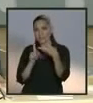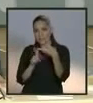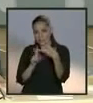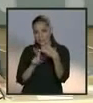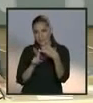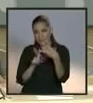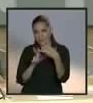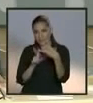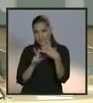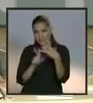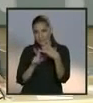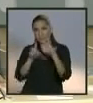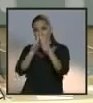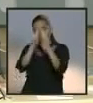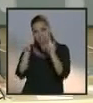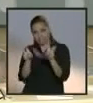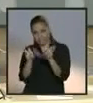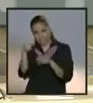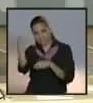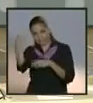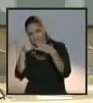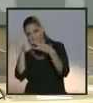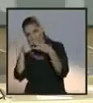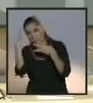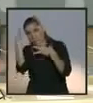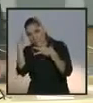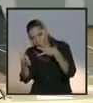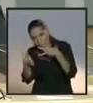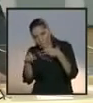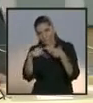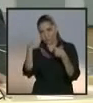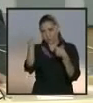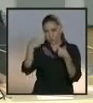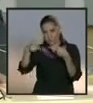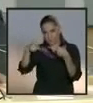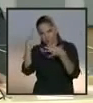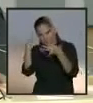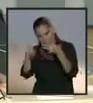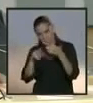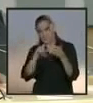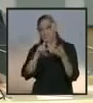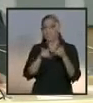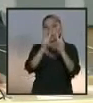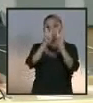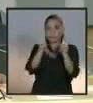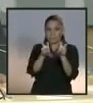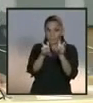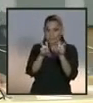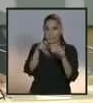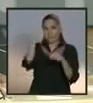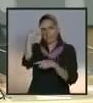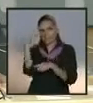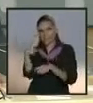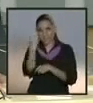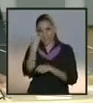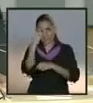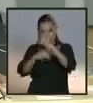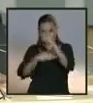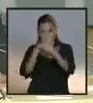Bloque temático número dos, bloque en total tres. Vamos a hablar nada más por bloques temáticos. Tema, México en el mundo.